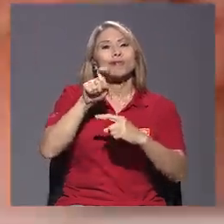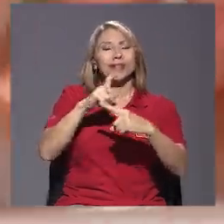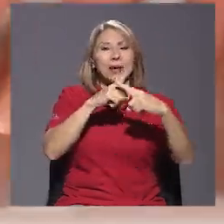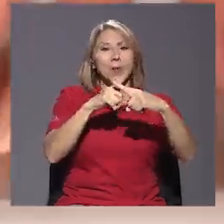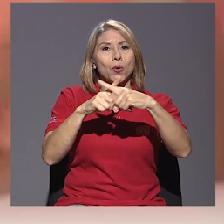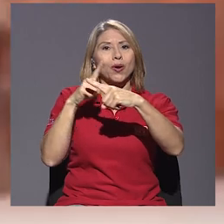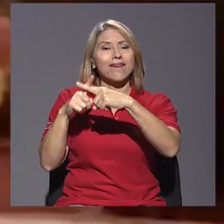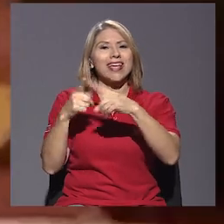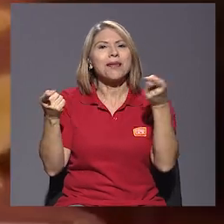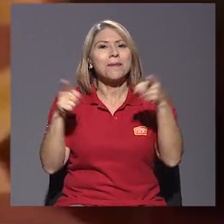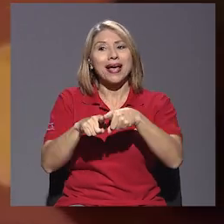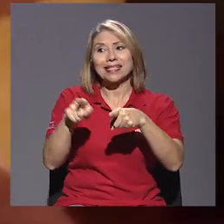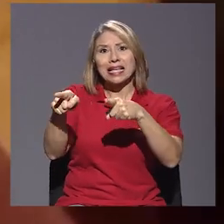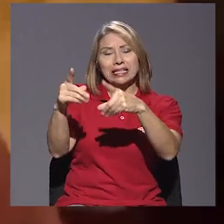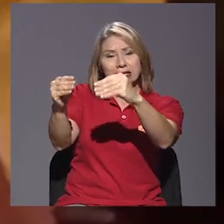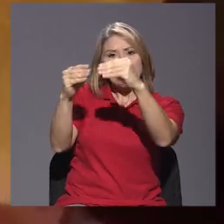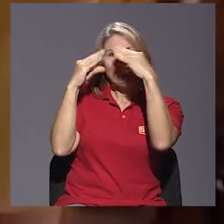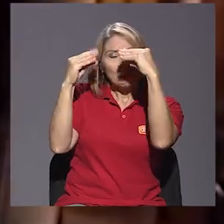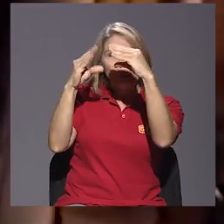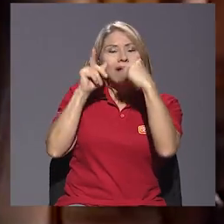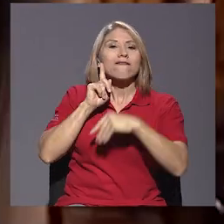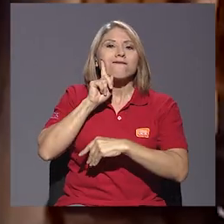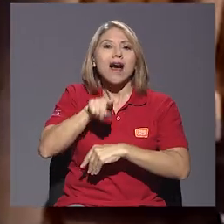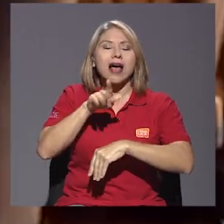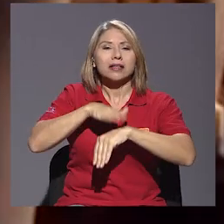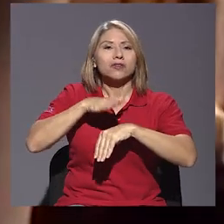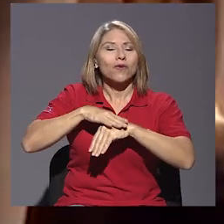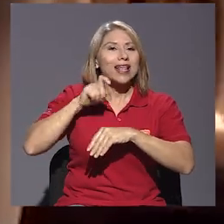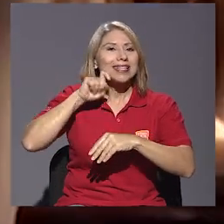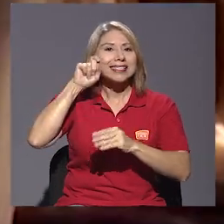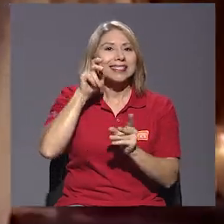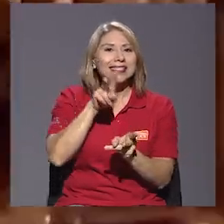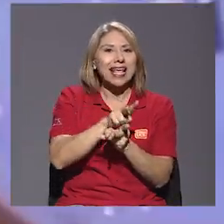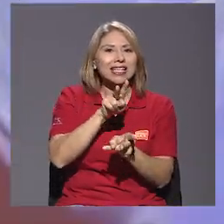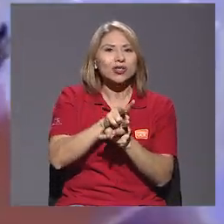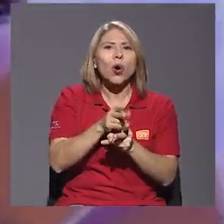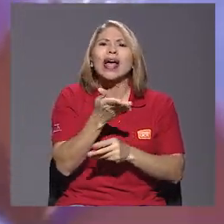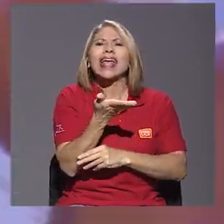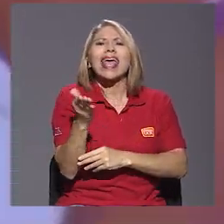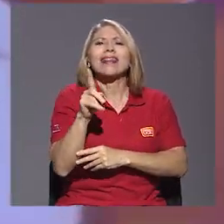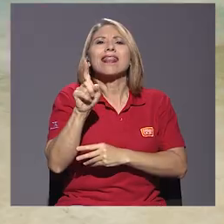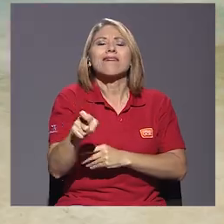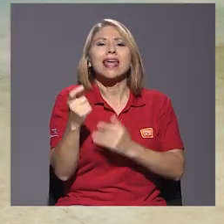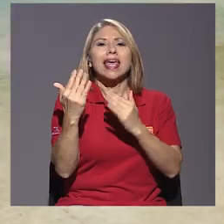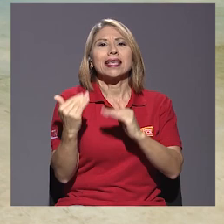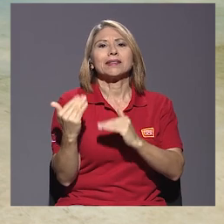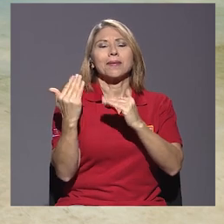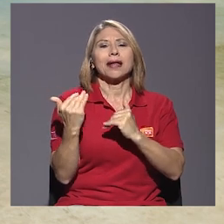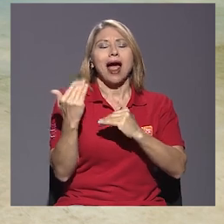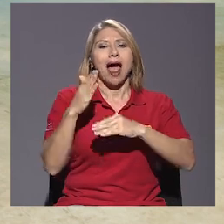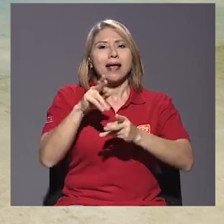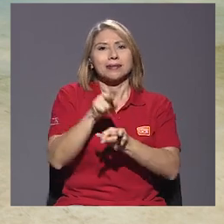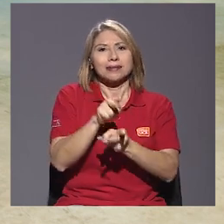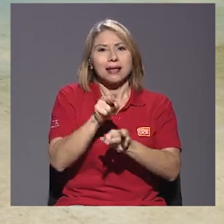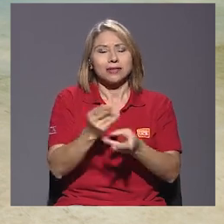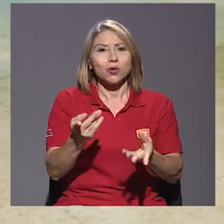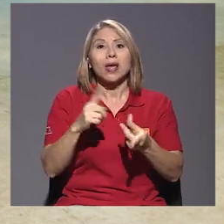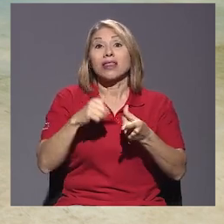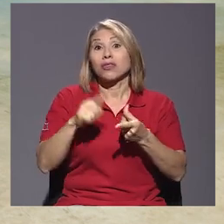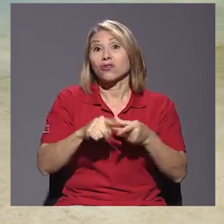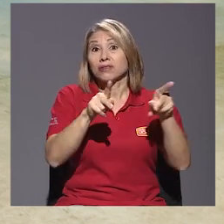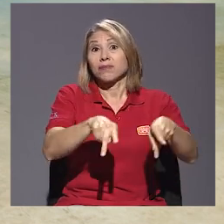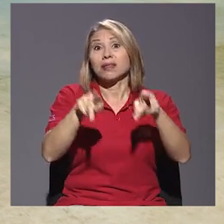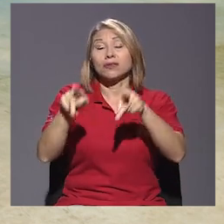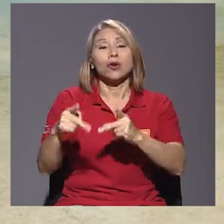transmite ideas un poco falsas de lo que es el sexo, de lo que tiene que ser el sexo. Y entonces, hay